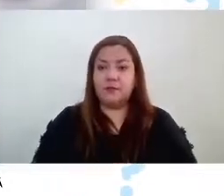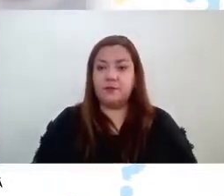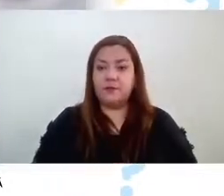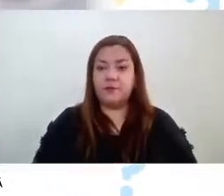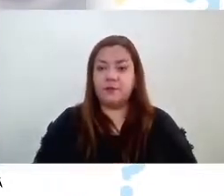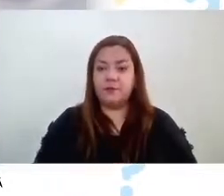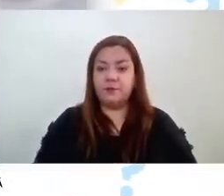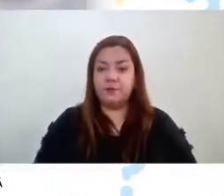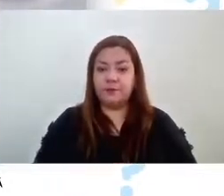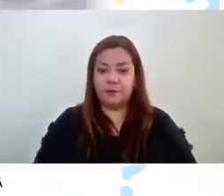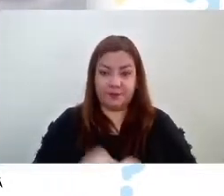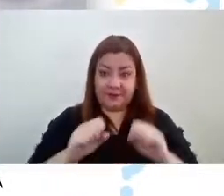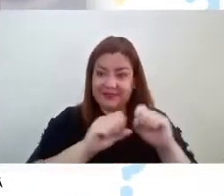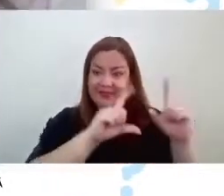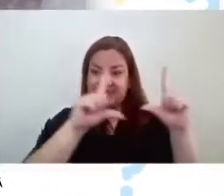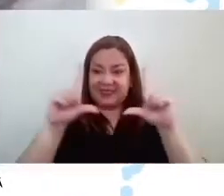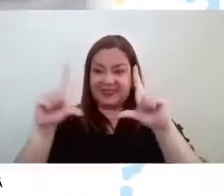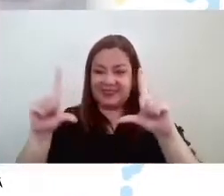Ya.